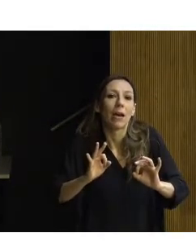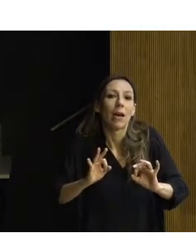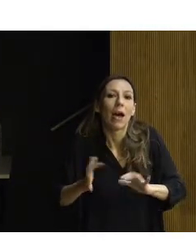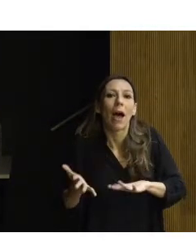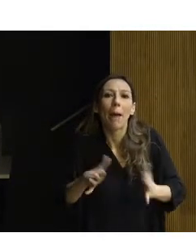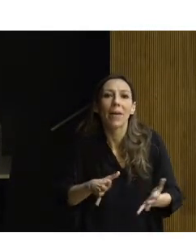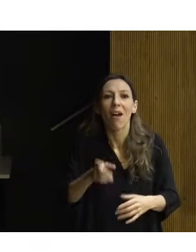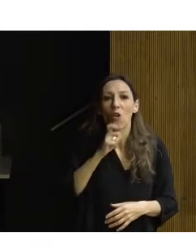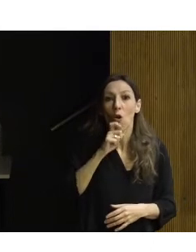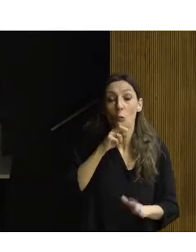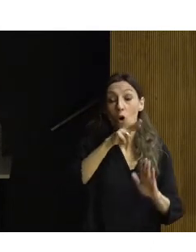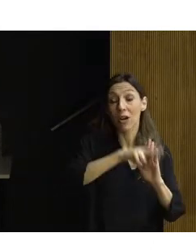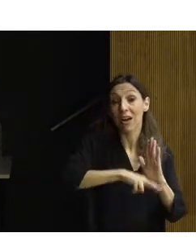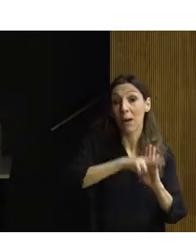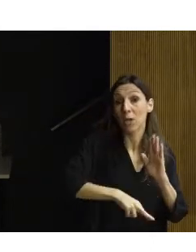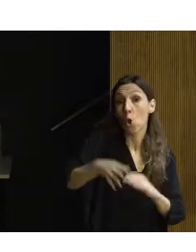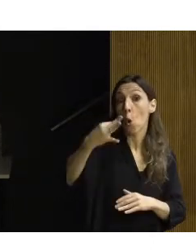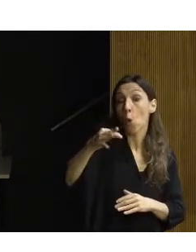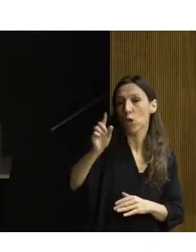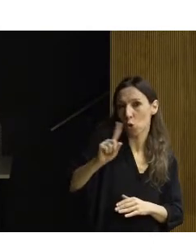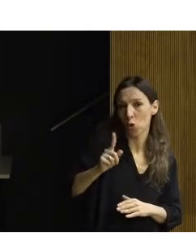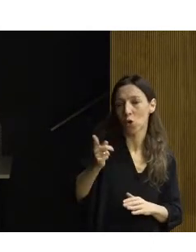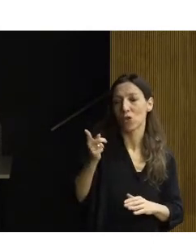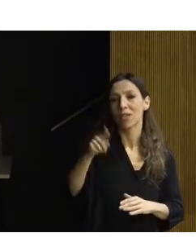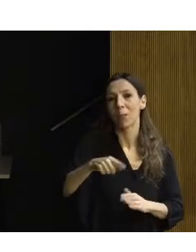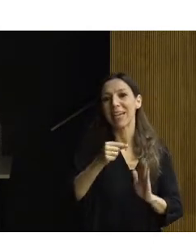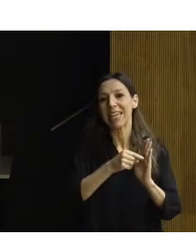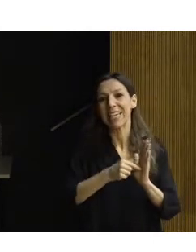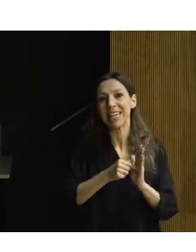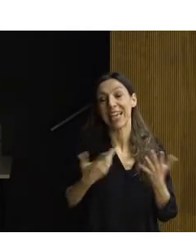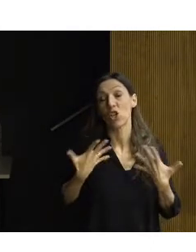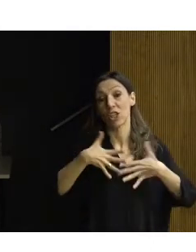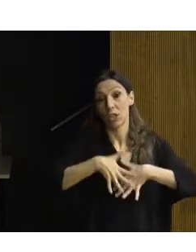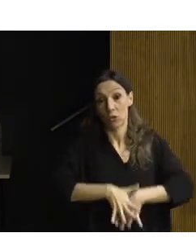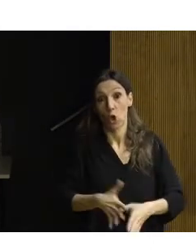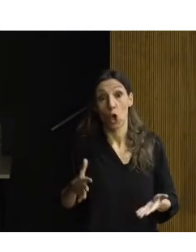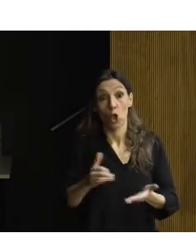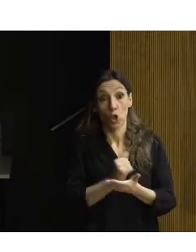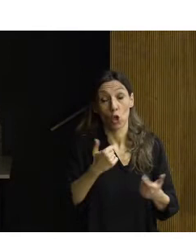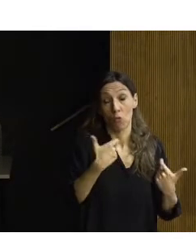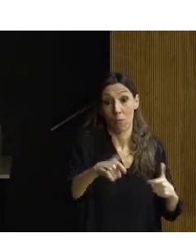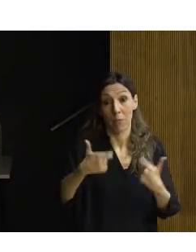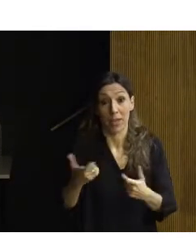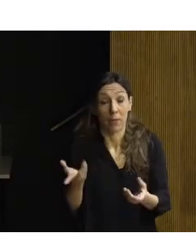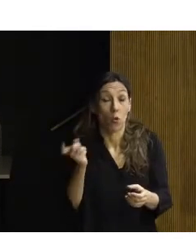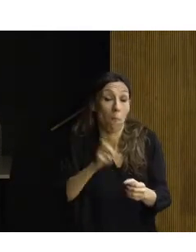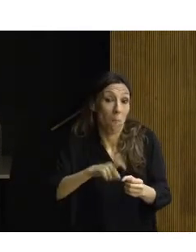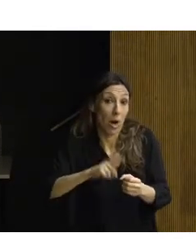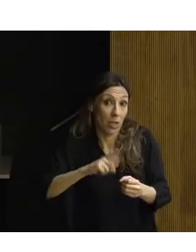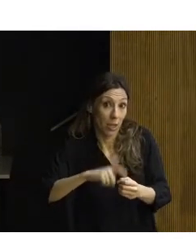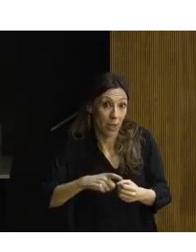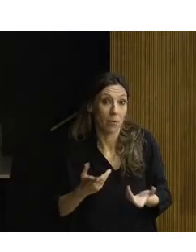reglamentación, sino que vale el criterio interiorizado de cada uno de los agentes que participan. Nada más, muchísimas gracias y